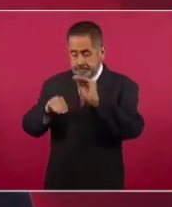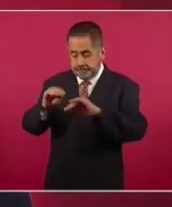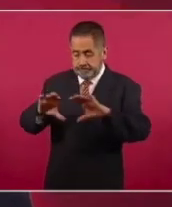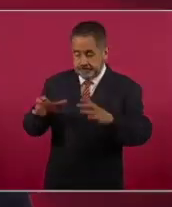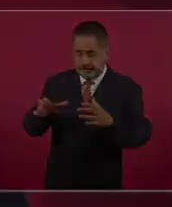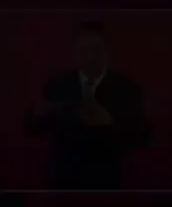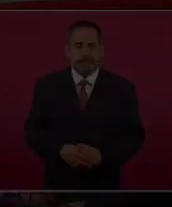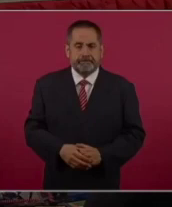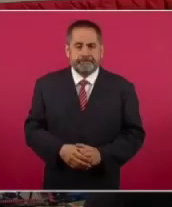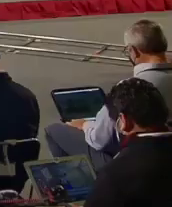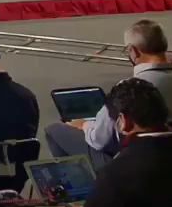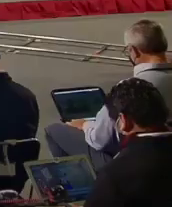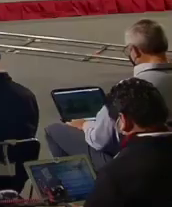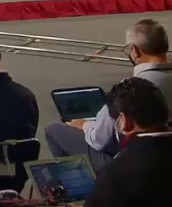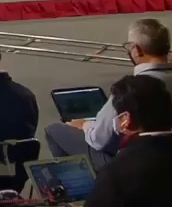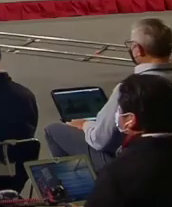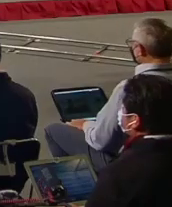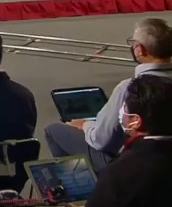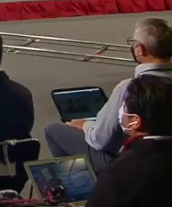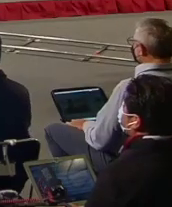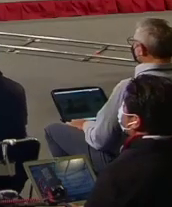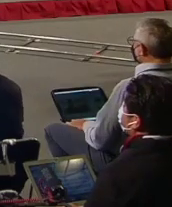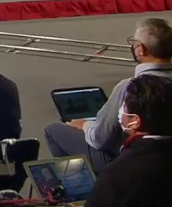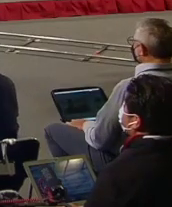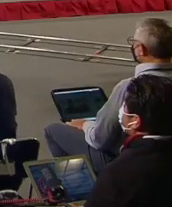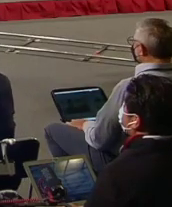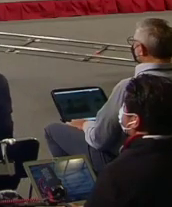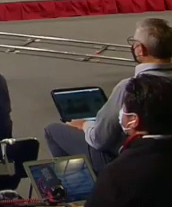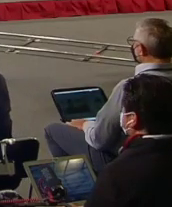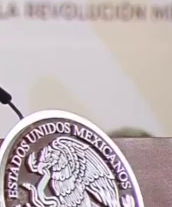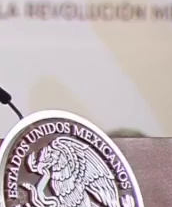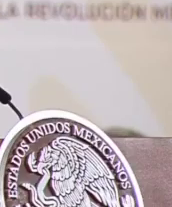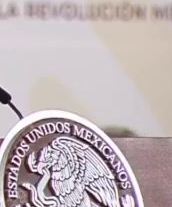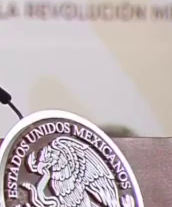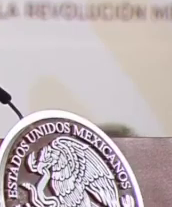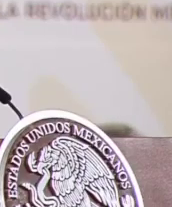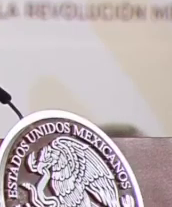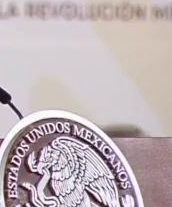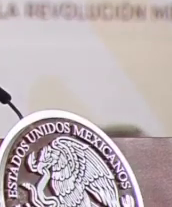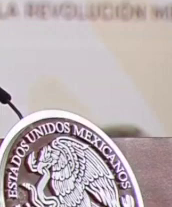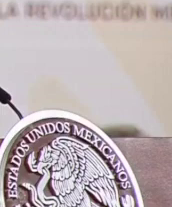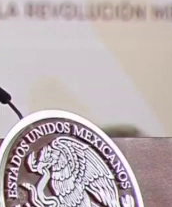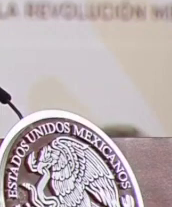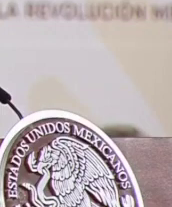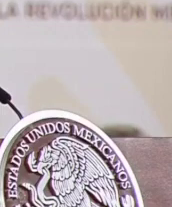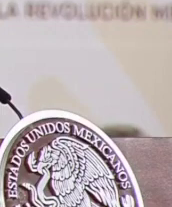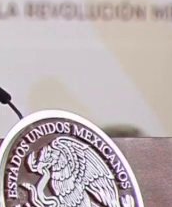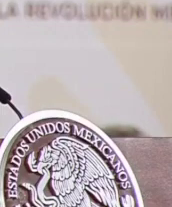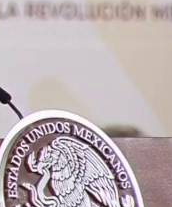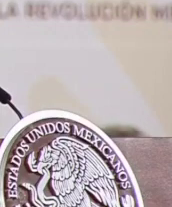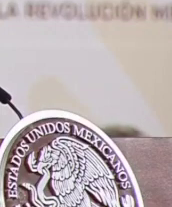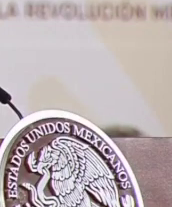en el PASIC. Esta lámina presenta las proyecciones en la producción del presente año de los tres